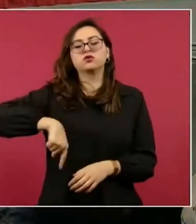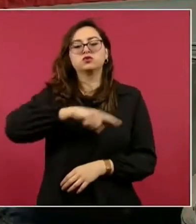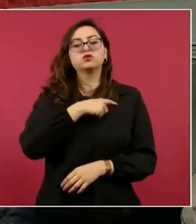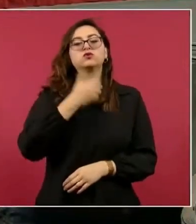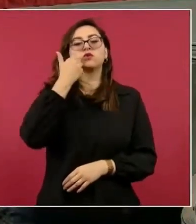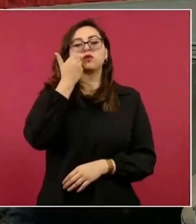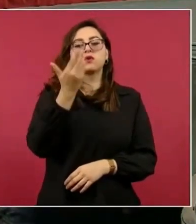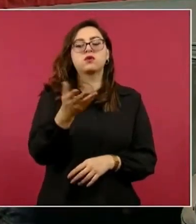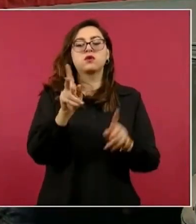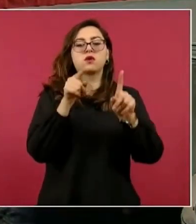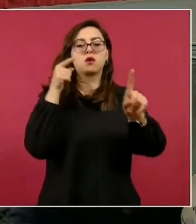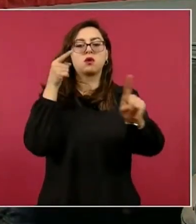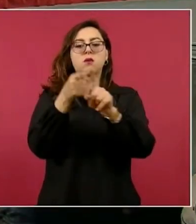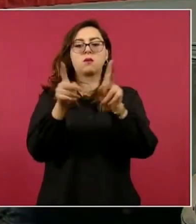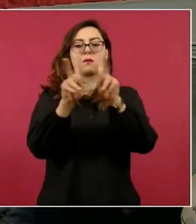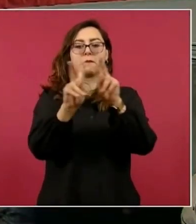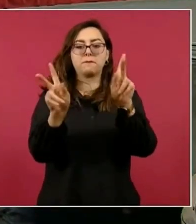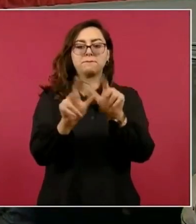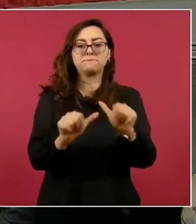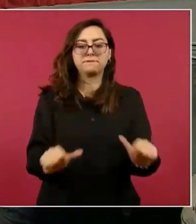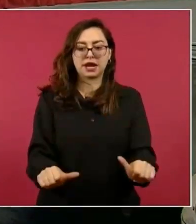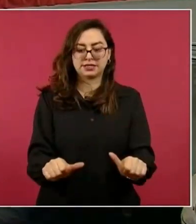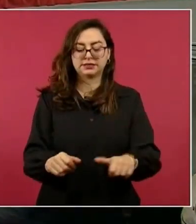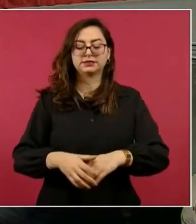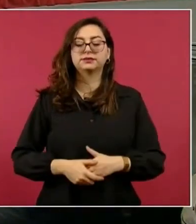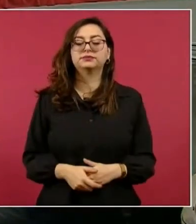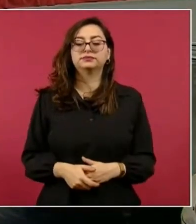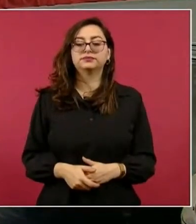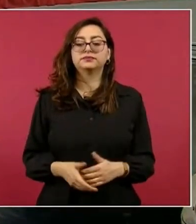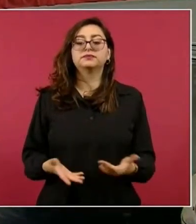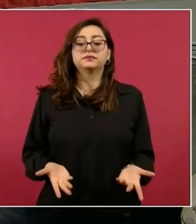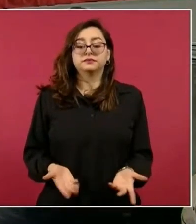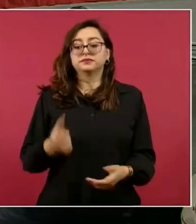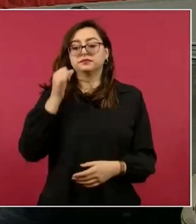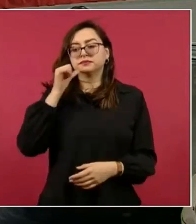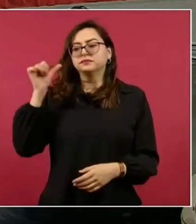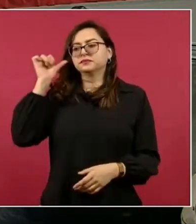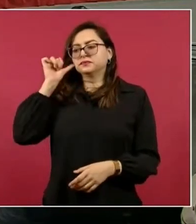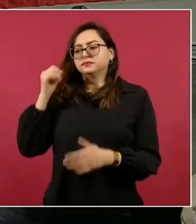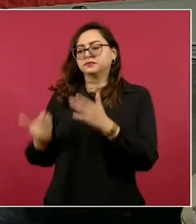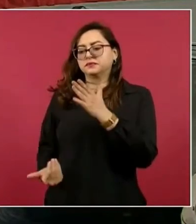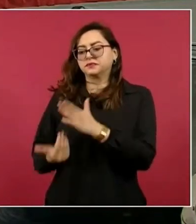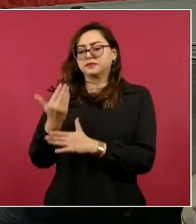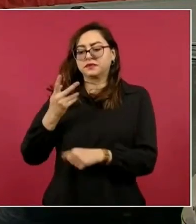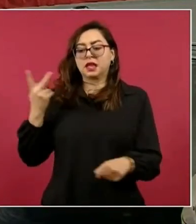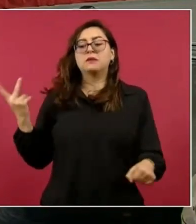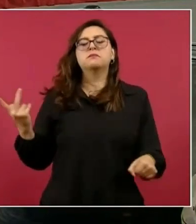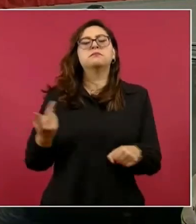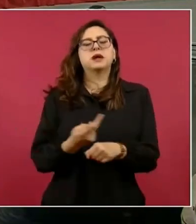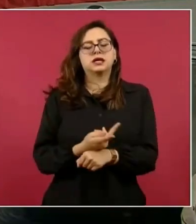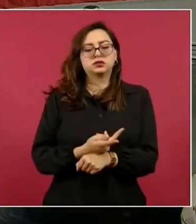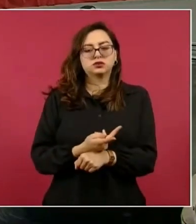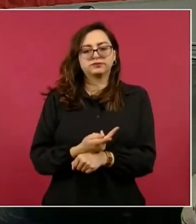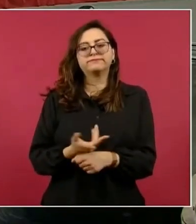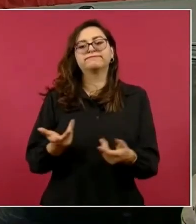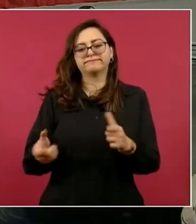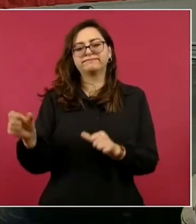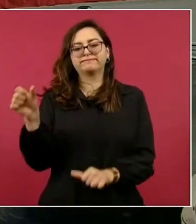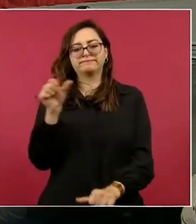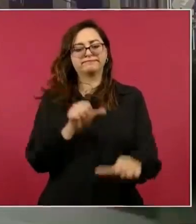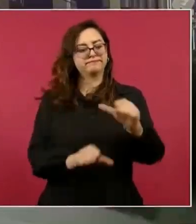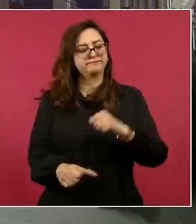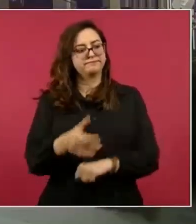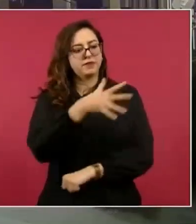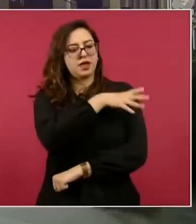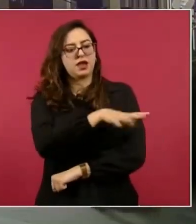la mañana de ayer, cedo el uso de la voz al general secretario Luis Cresencio